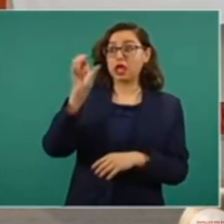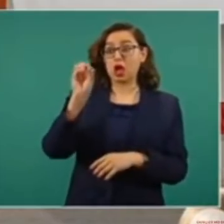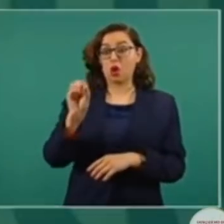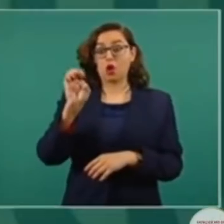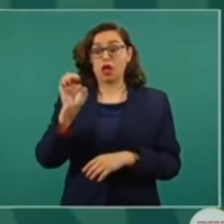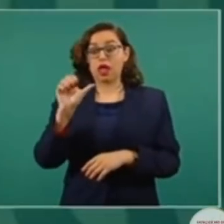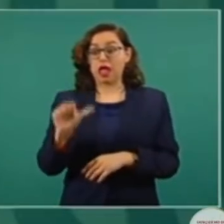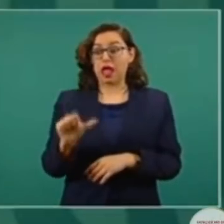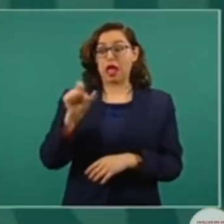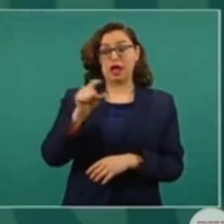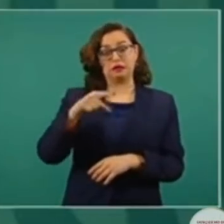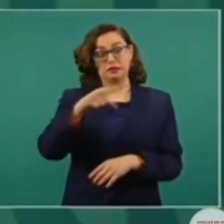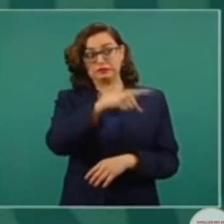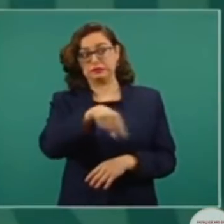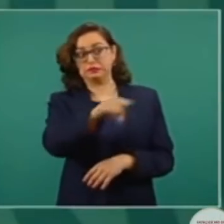imagínense la OEA.